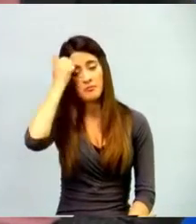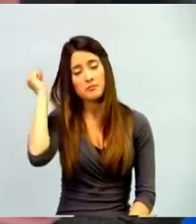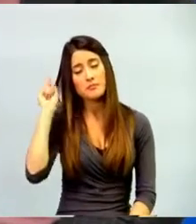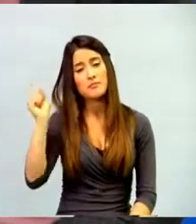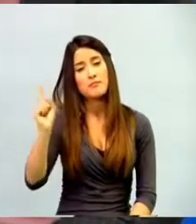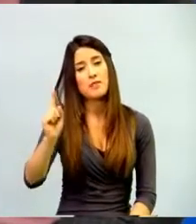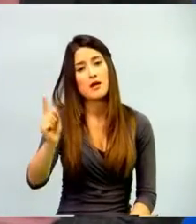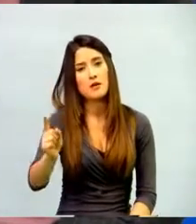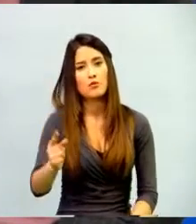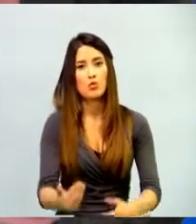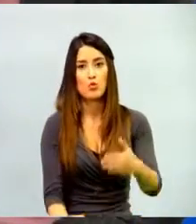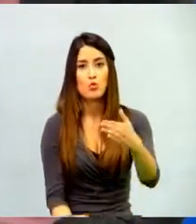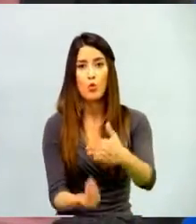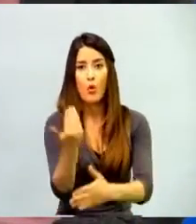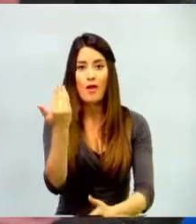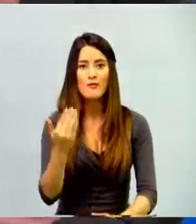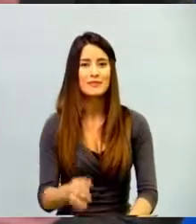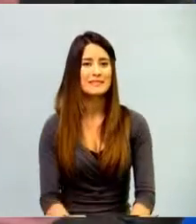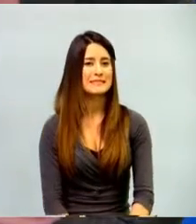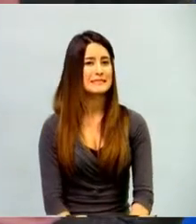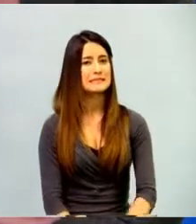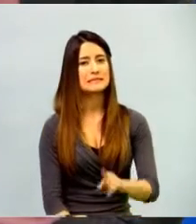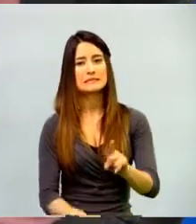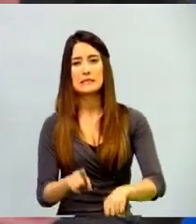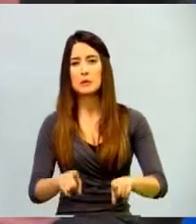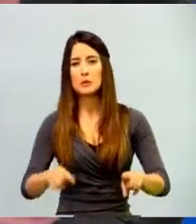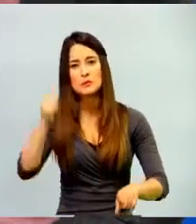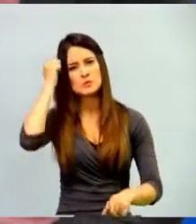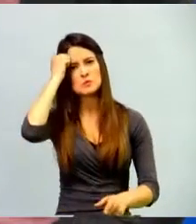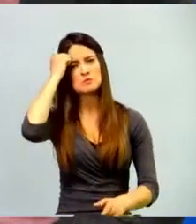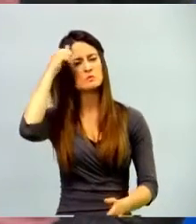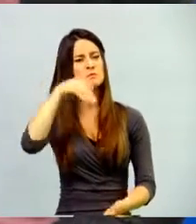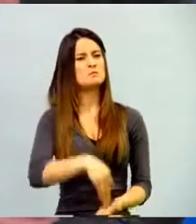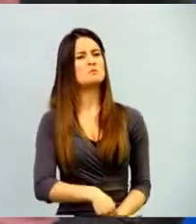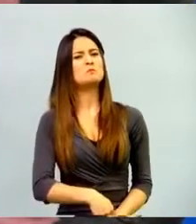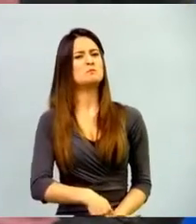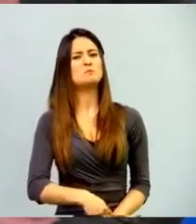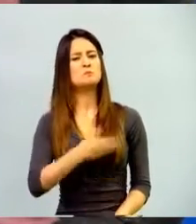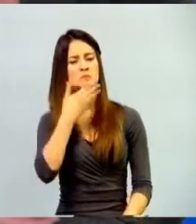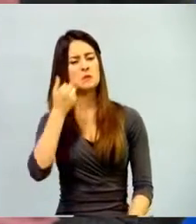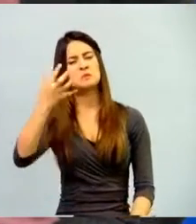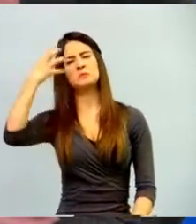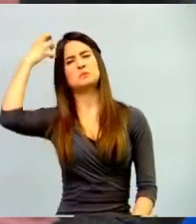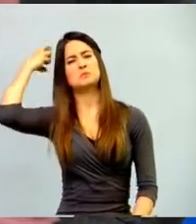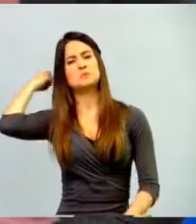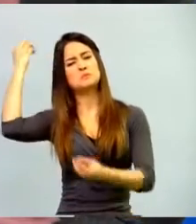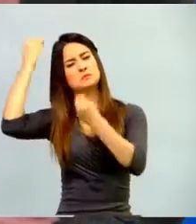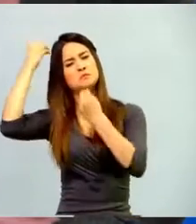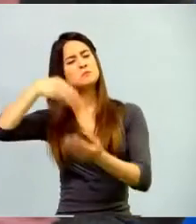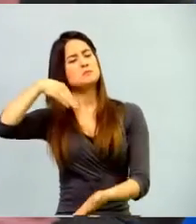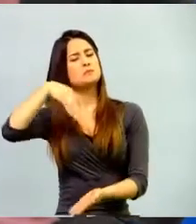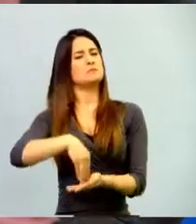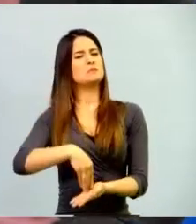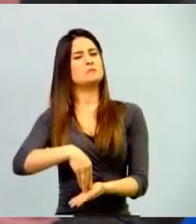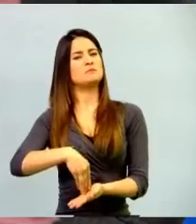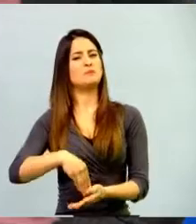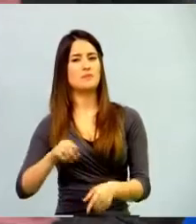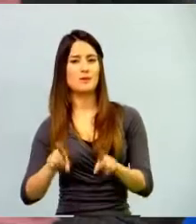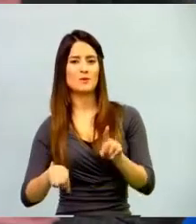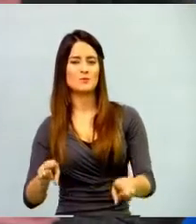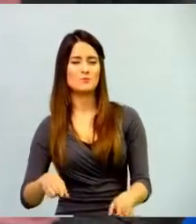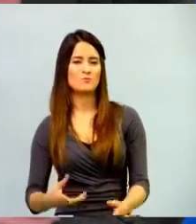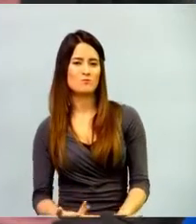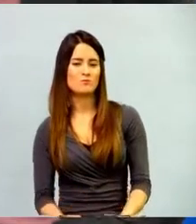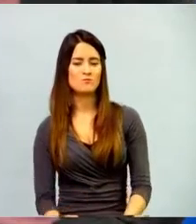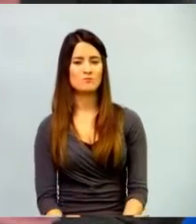transmitir y esa es la resistencia que tal vez se puede encontrar en el ministerio generalmente y sobre todo cuando uno encuentra chicos que llegan a una